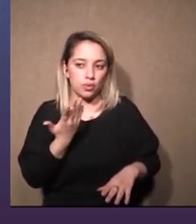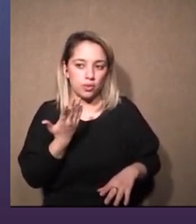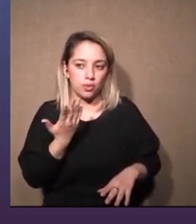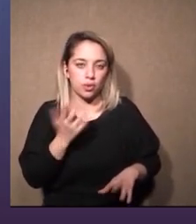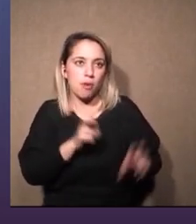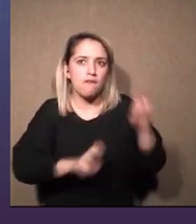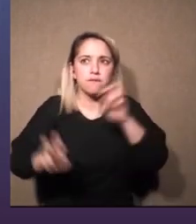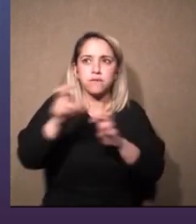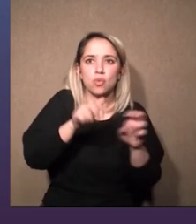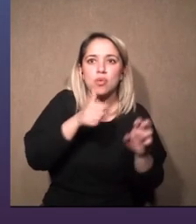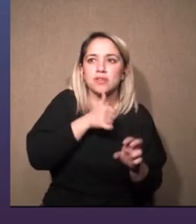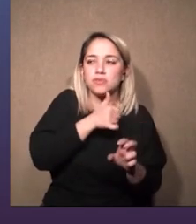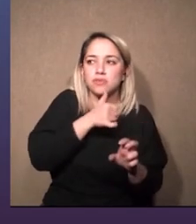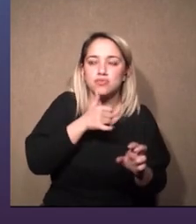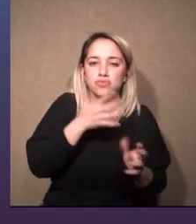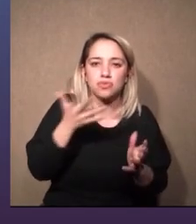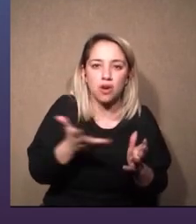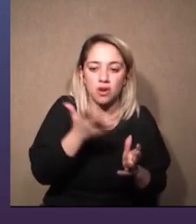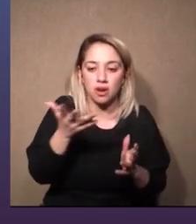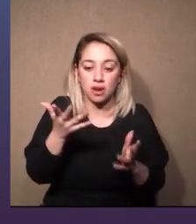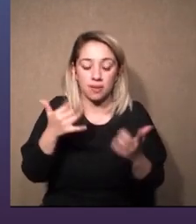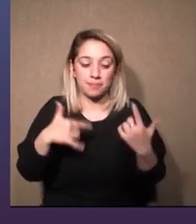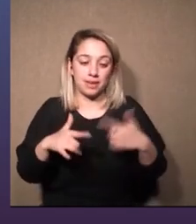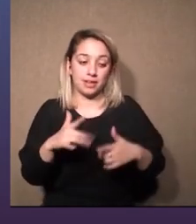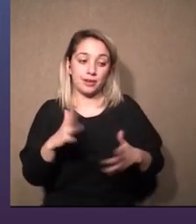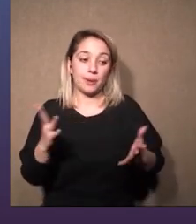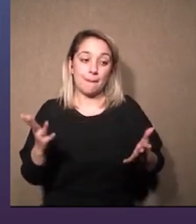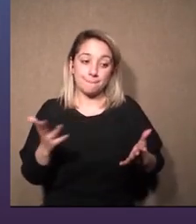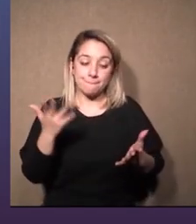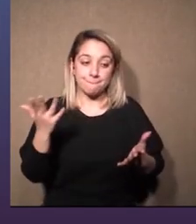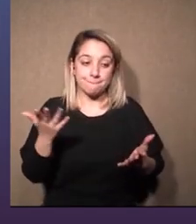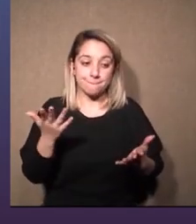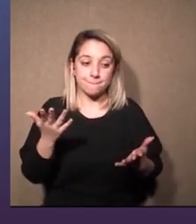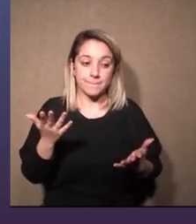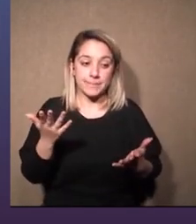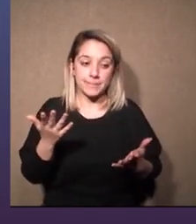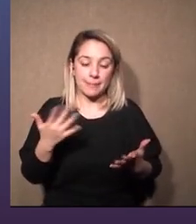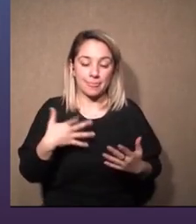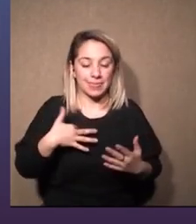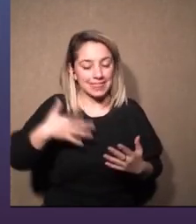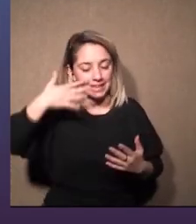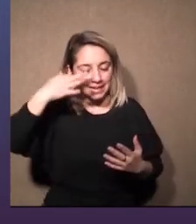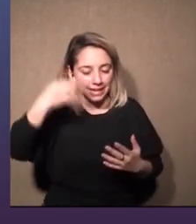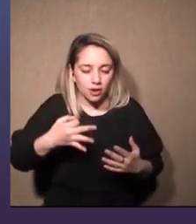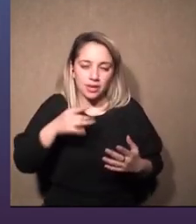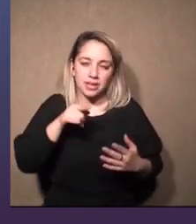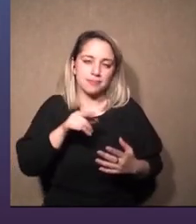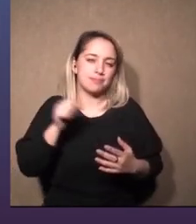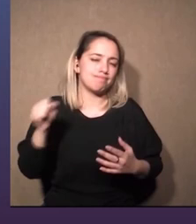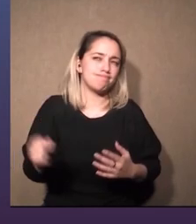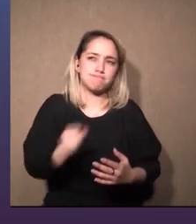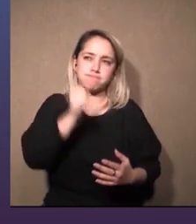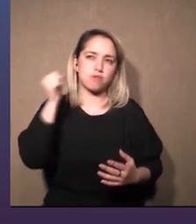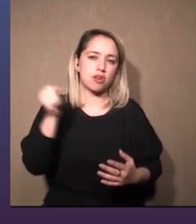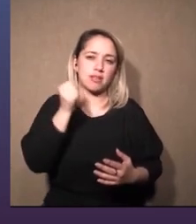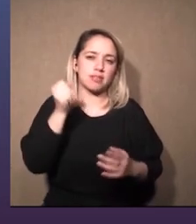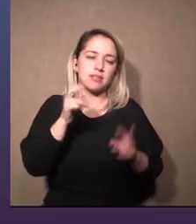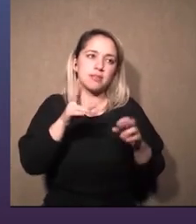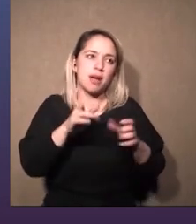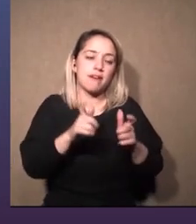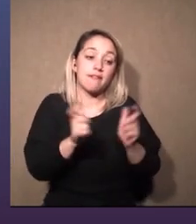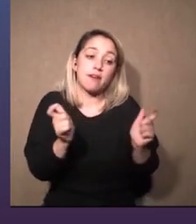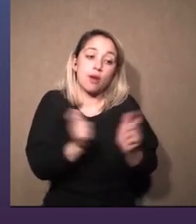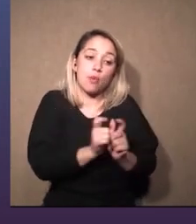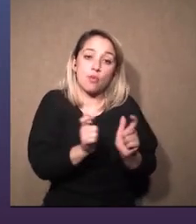a buscar una solución pero digamos creo que para eso es fundamental también